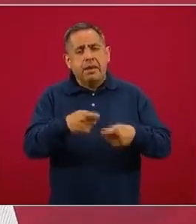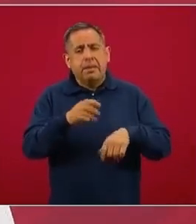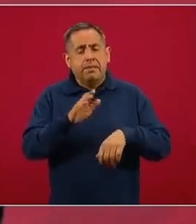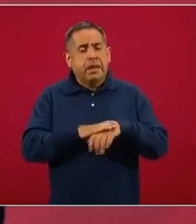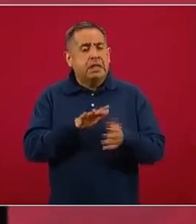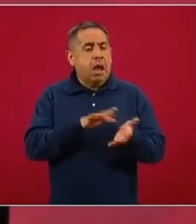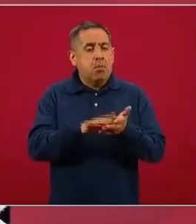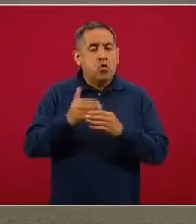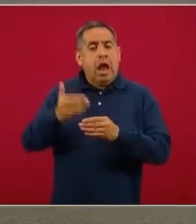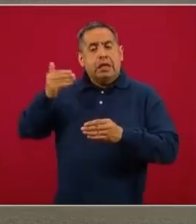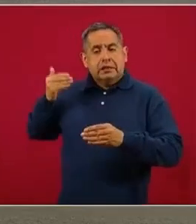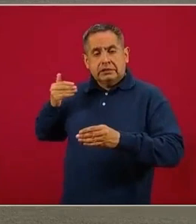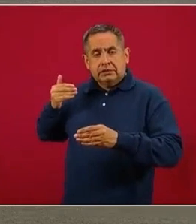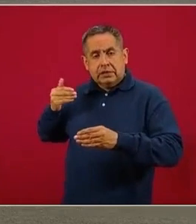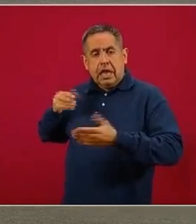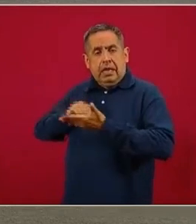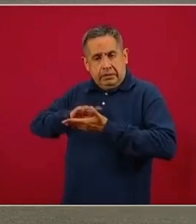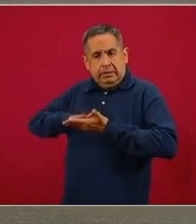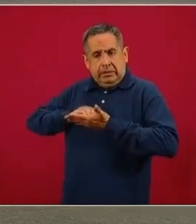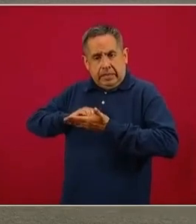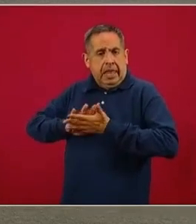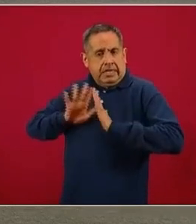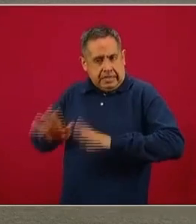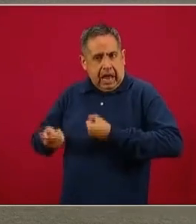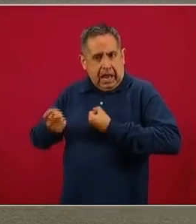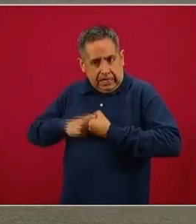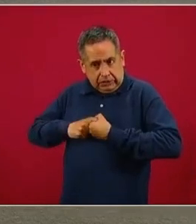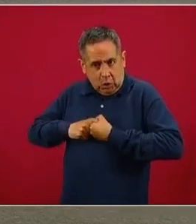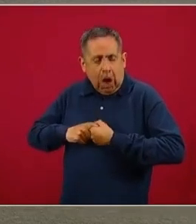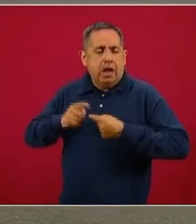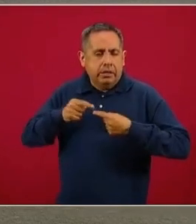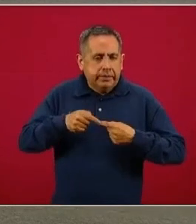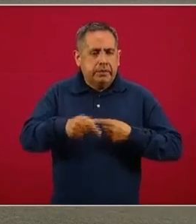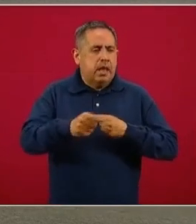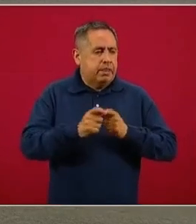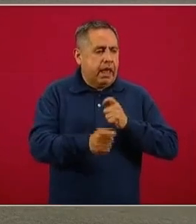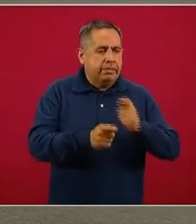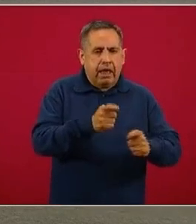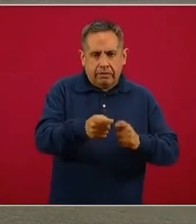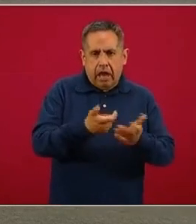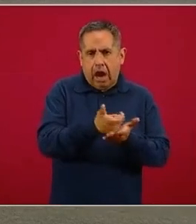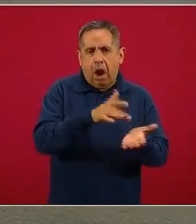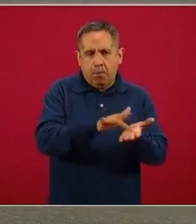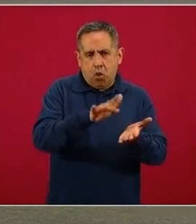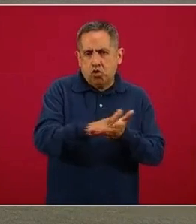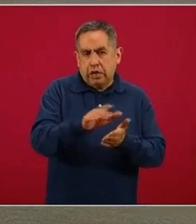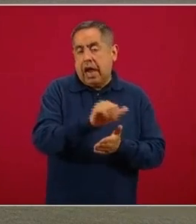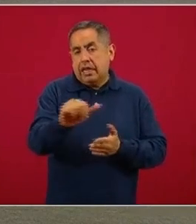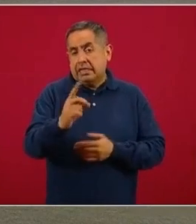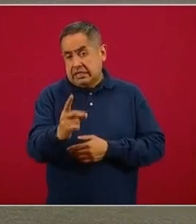los apoyos que están pendientes, los apoyos de personas que ya se registraron y a los que ya se les entregó su tarjeta del Banco del Bienestar o